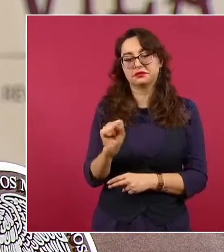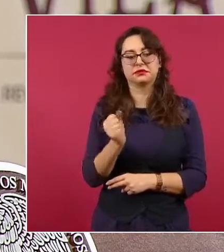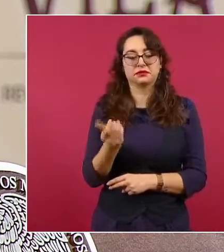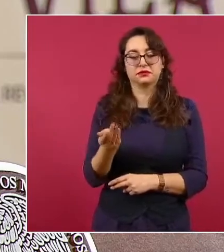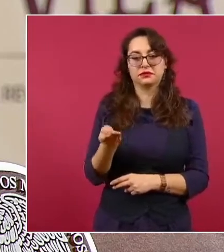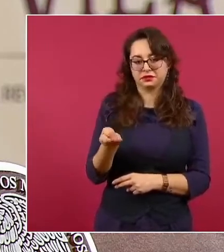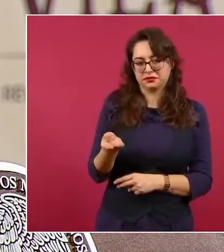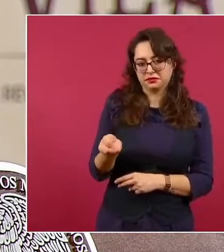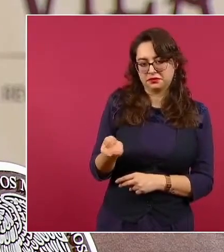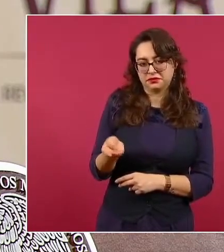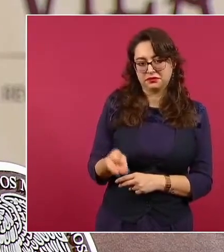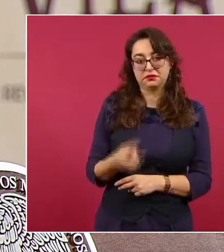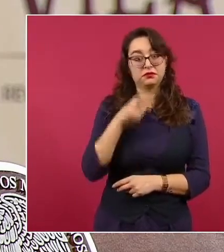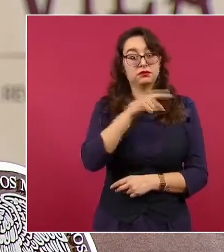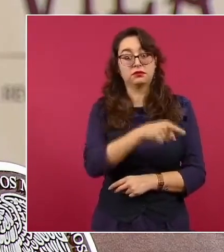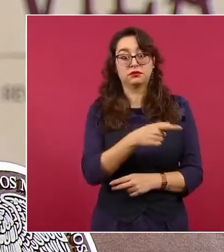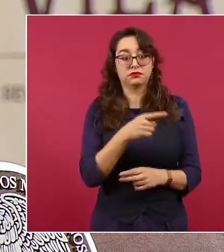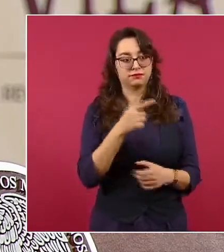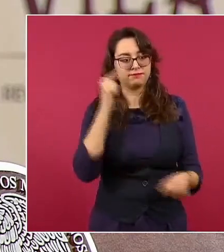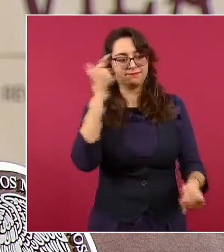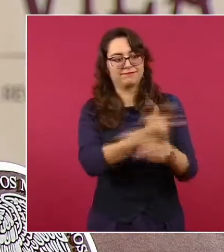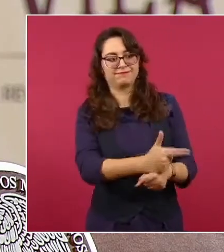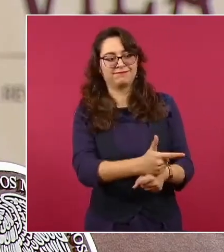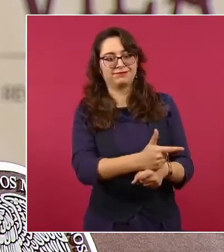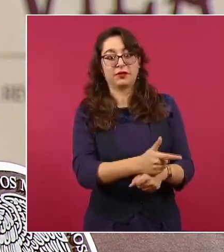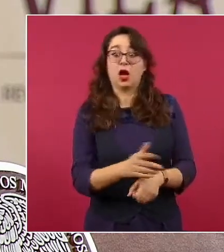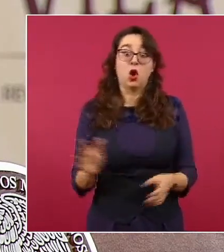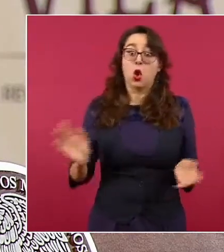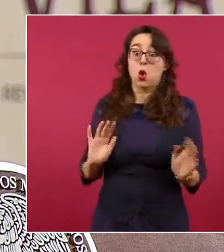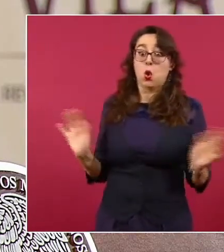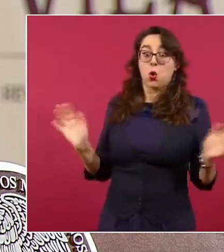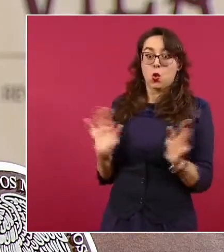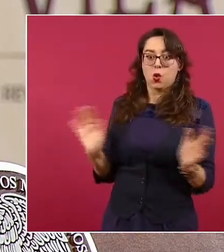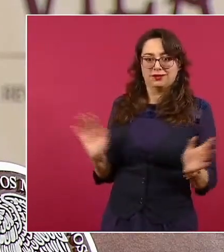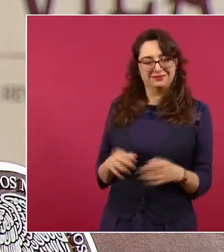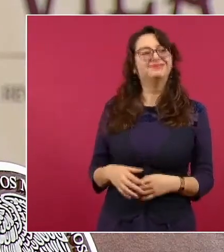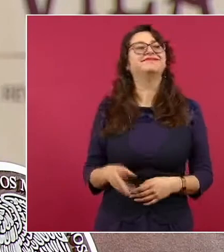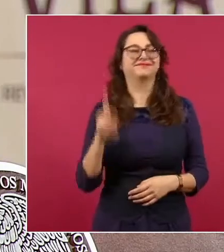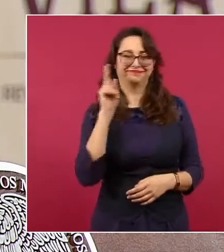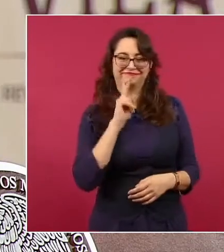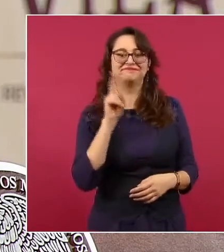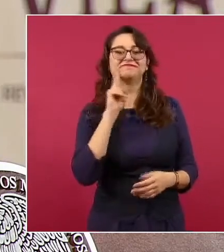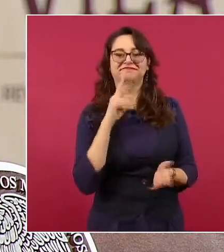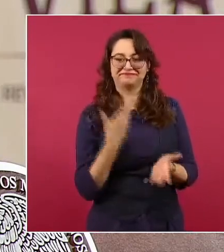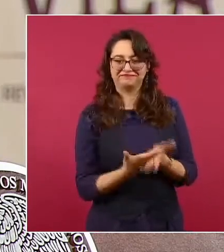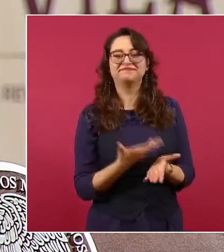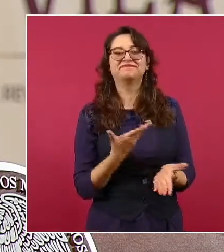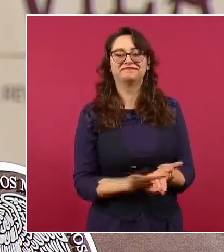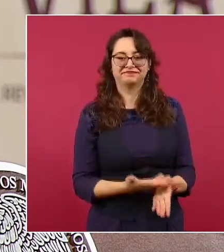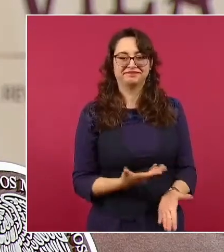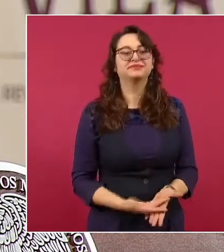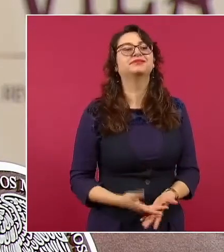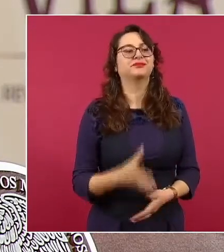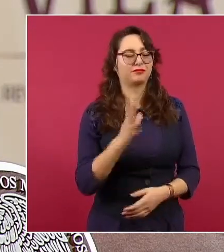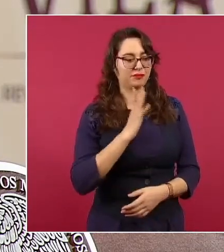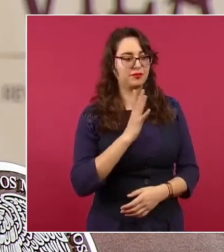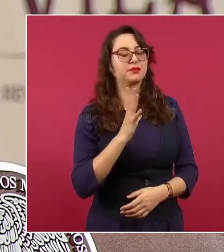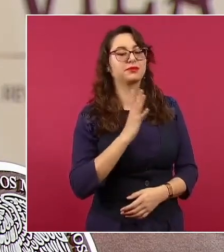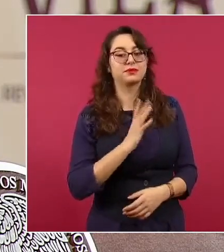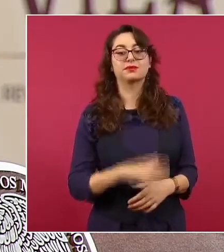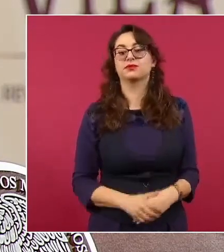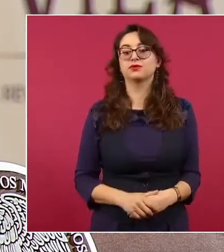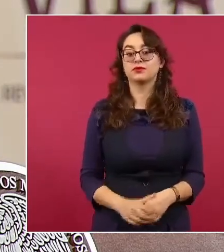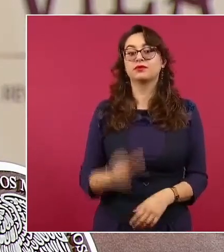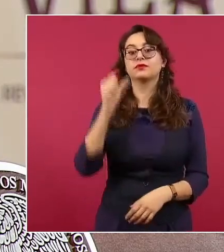pruebas irrefutables. El presidente Andrés Manuel López Obrador anunció ayer en conferencia de prensa